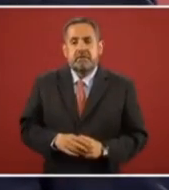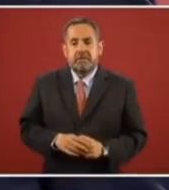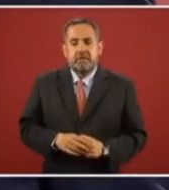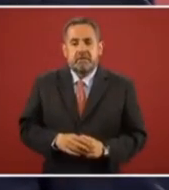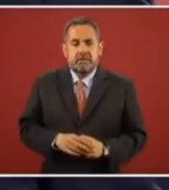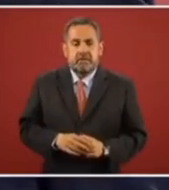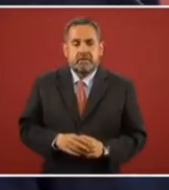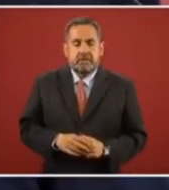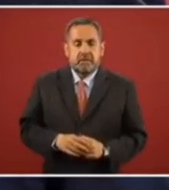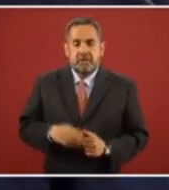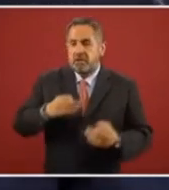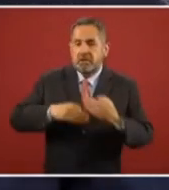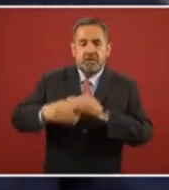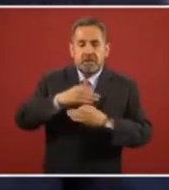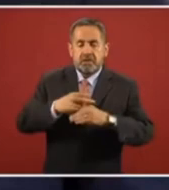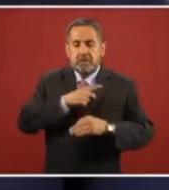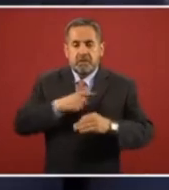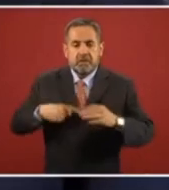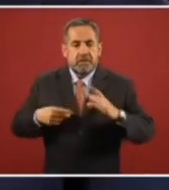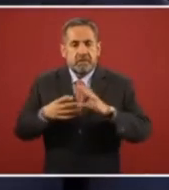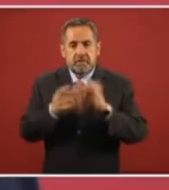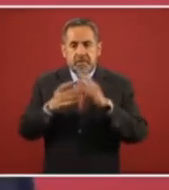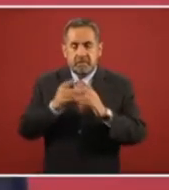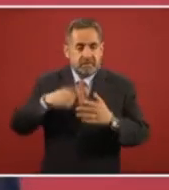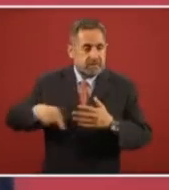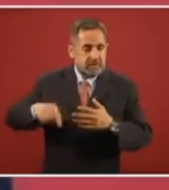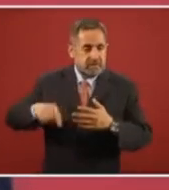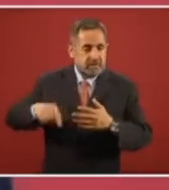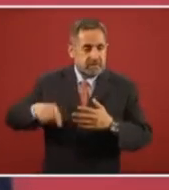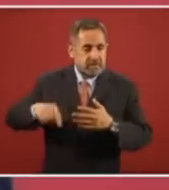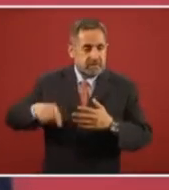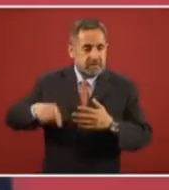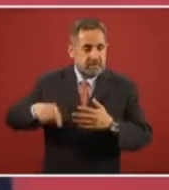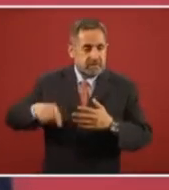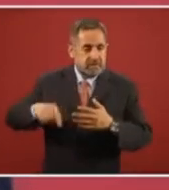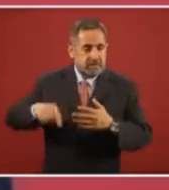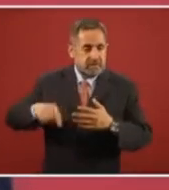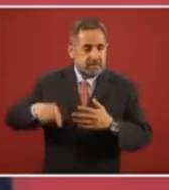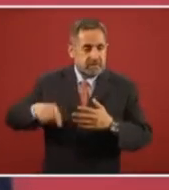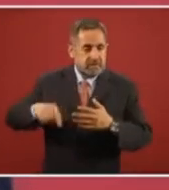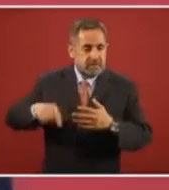todos deberemos de aprendernos de